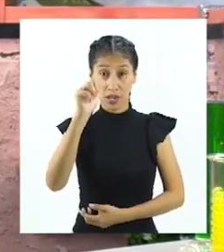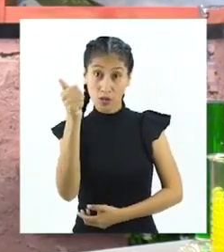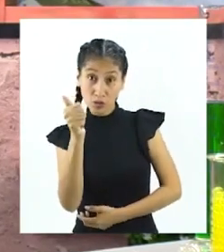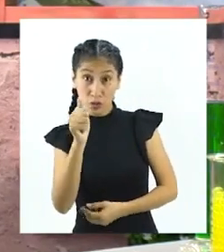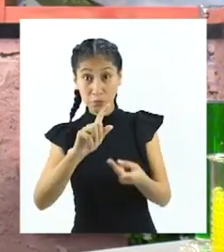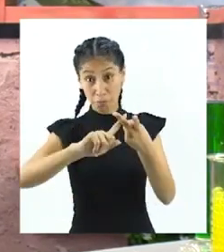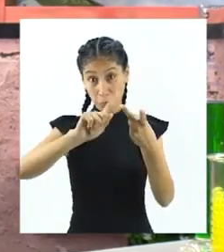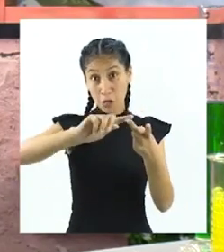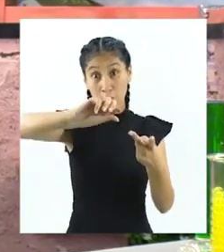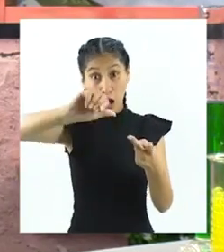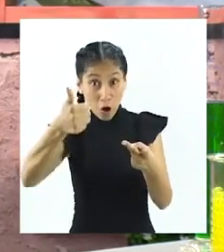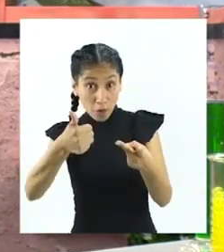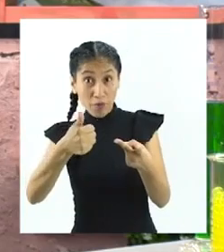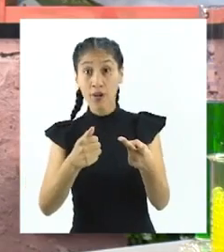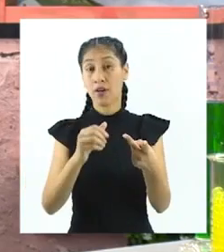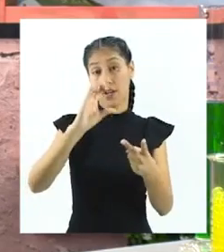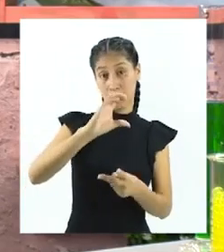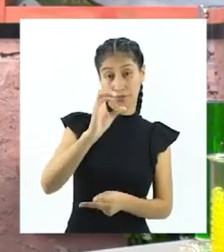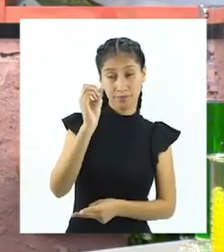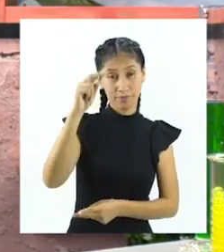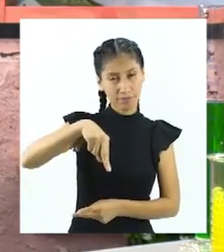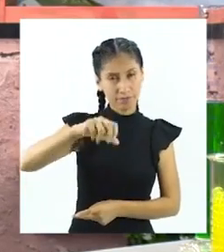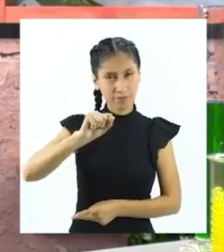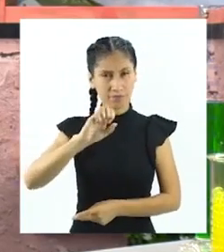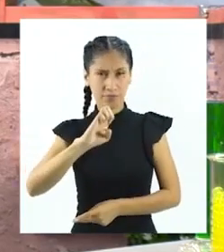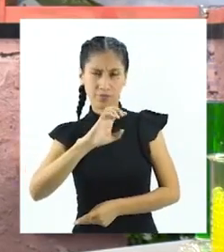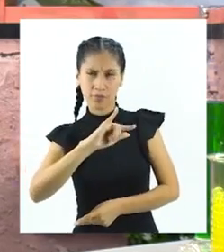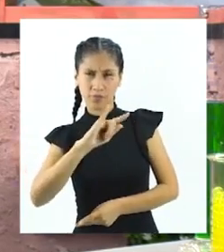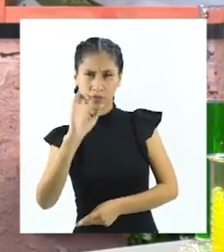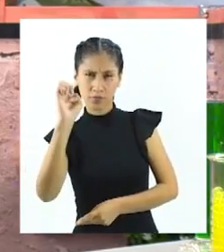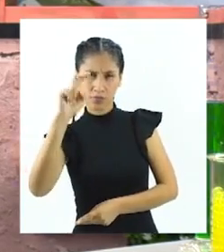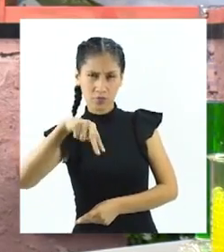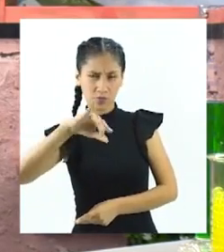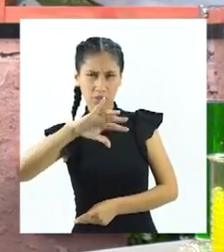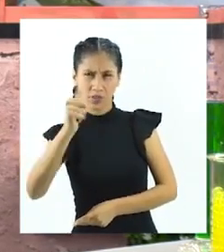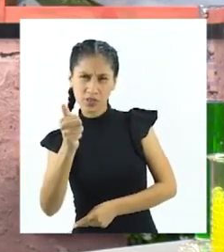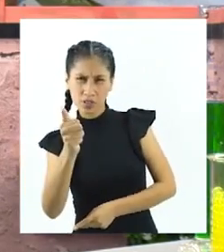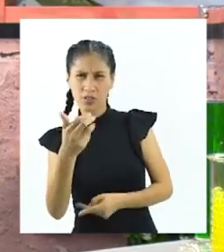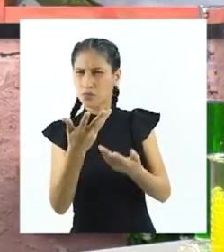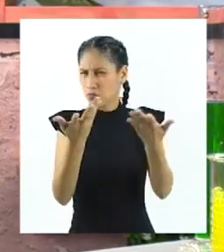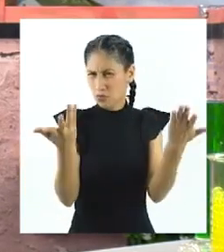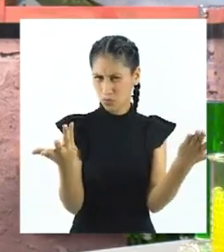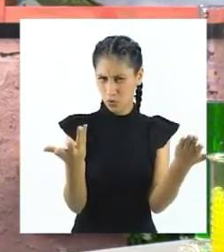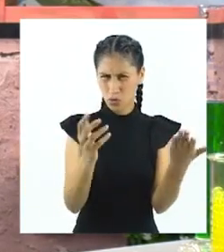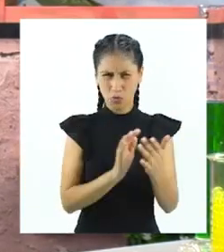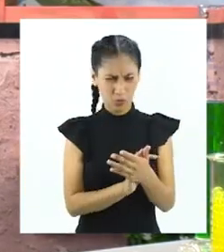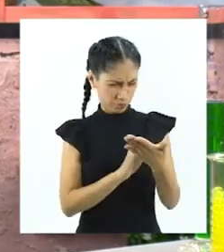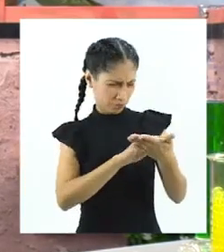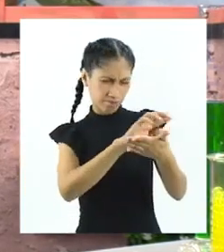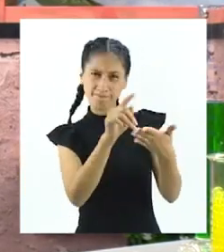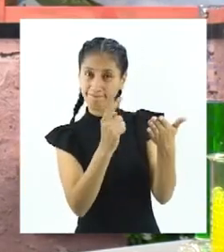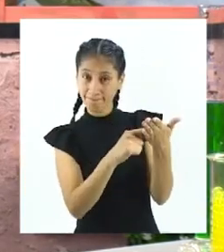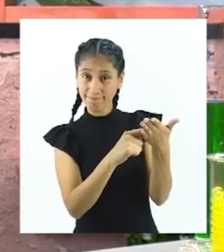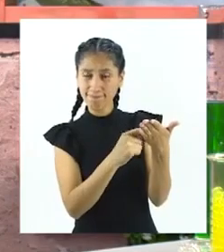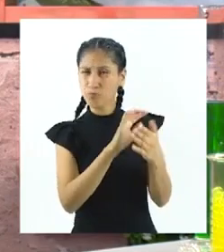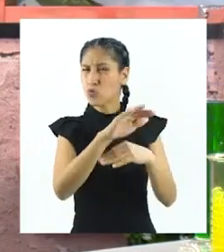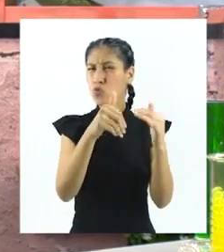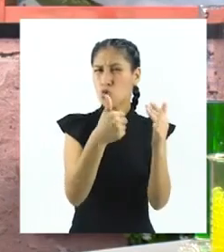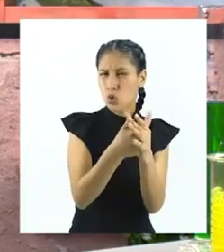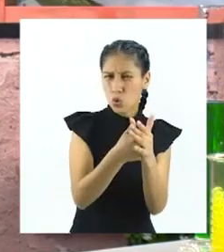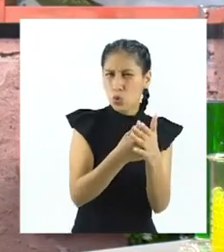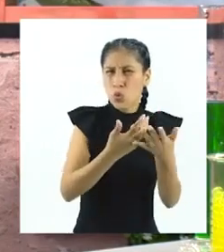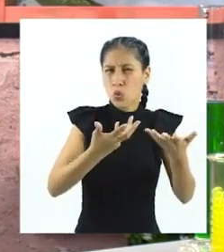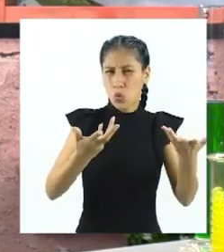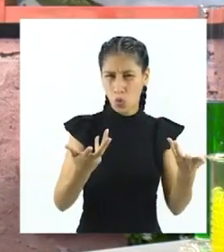la consecuencia. Entonces, si el propósito es obtener el tiempo que tardan en decantar las partículas sólidas por